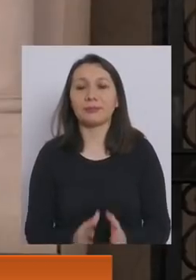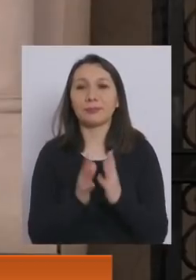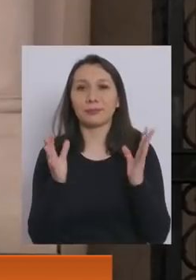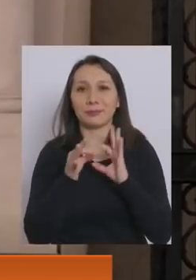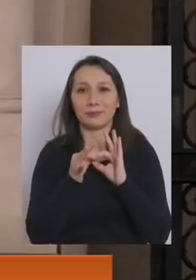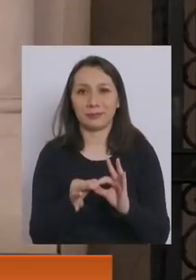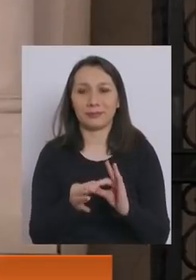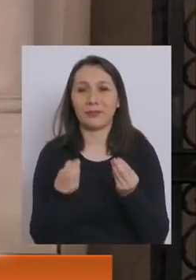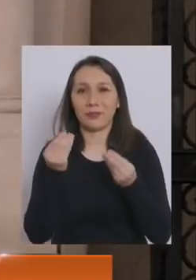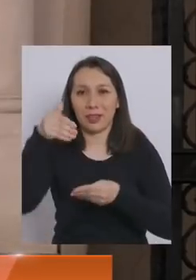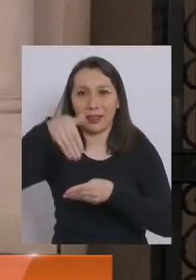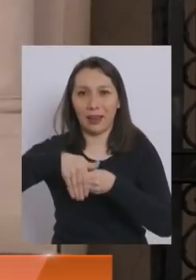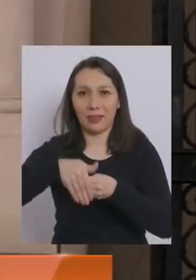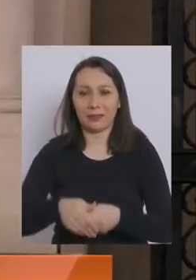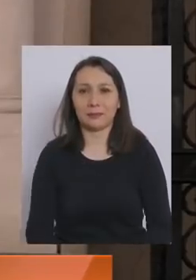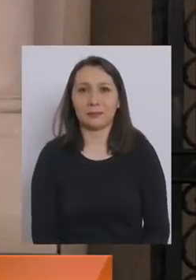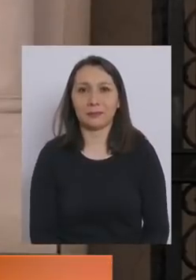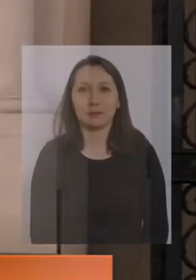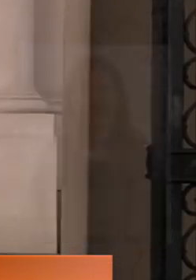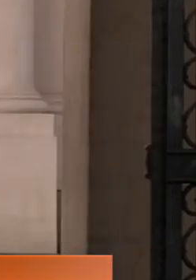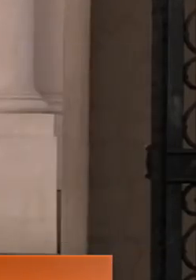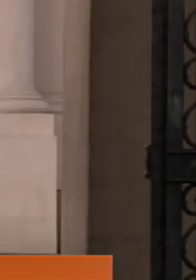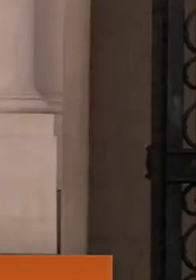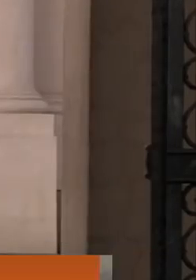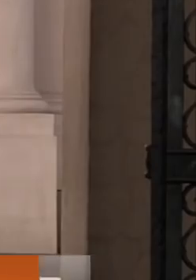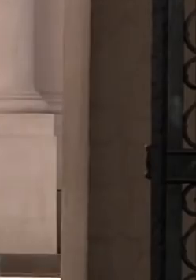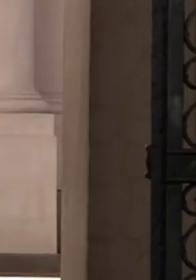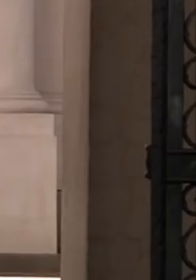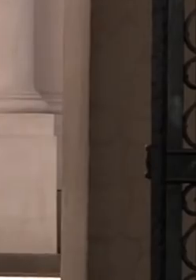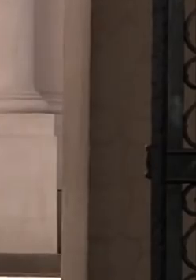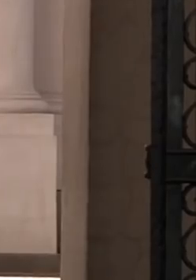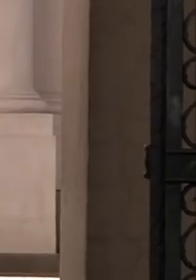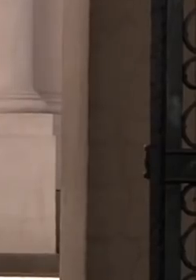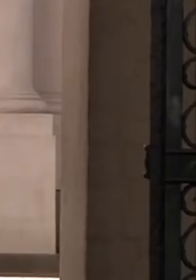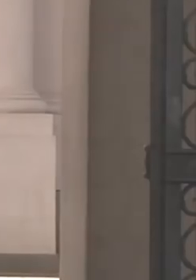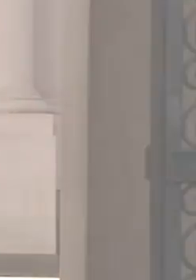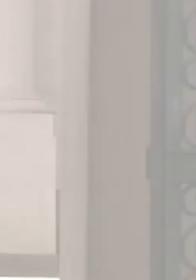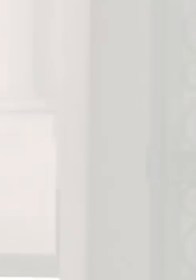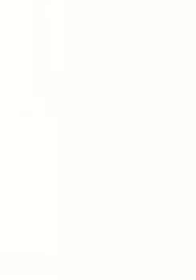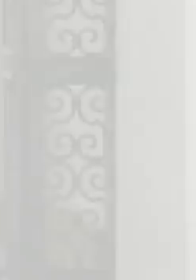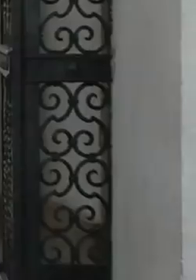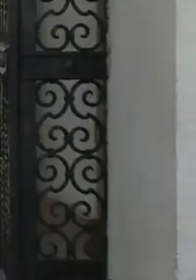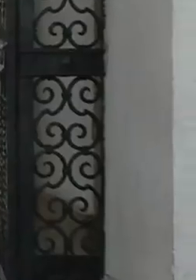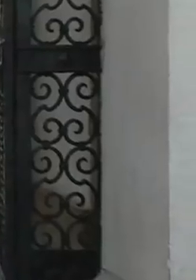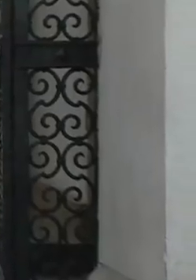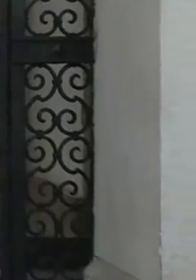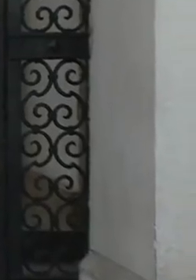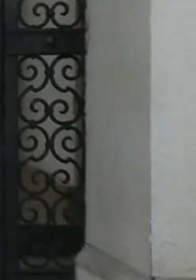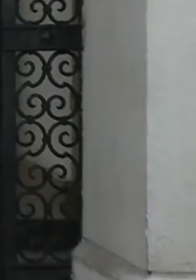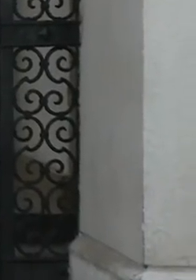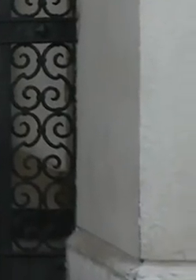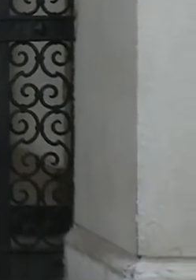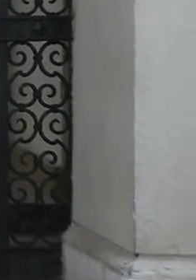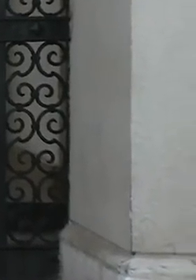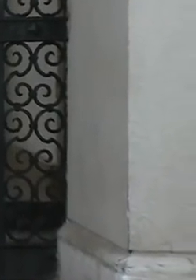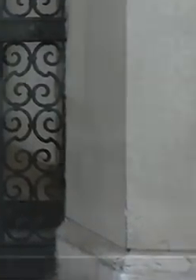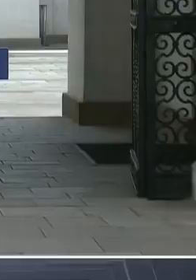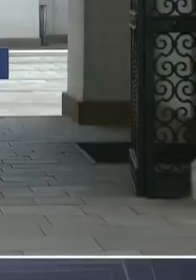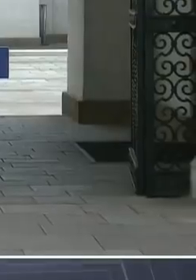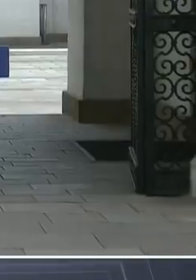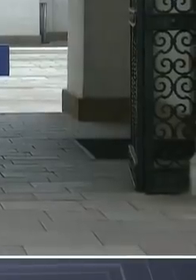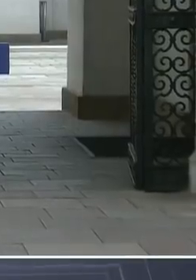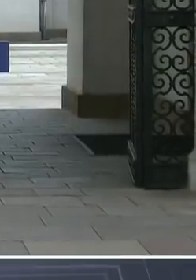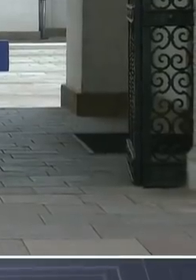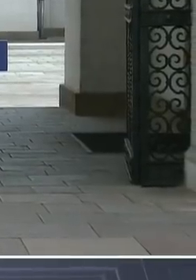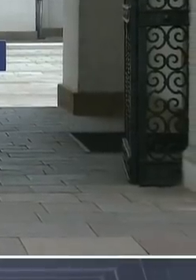Muchas gracias. Buenas tardes. Bien, hay entonces las declaraciones del Ministro vocero de Gobierno, Jaime Belolio, distintos temas de la contingencia, entre